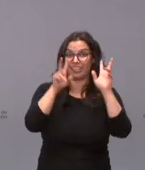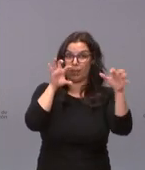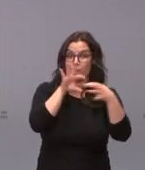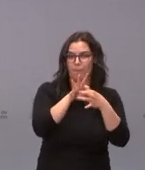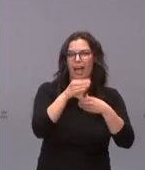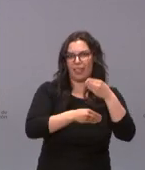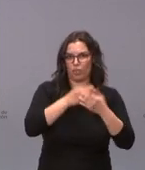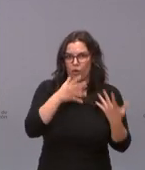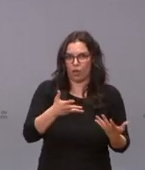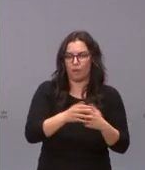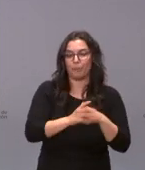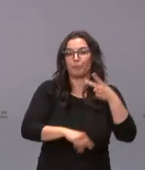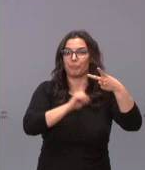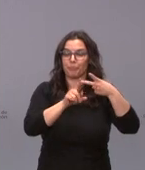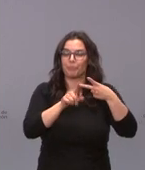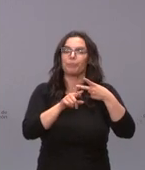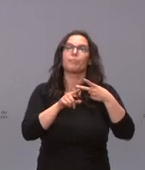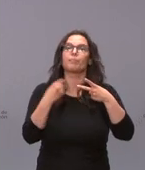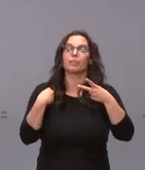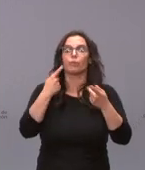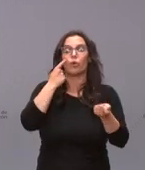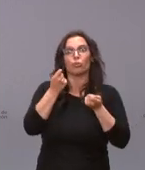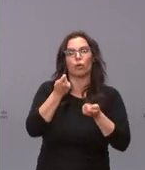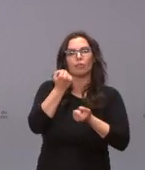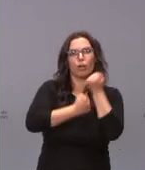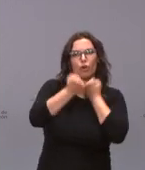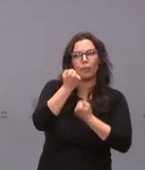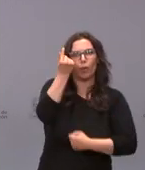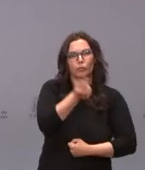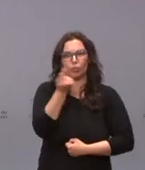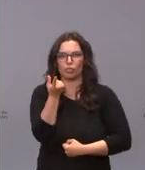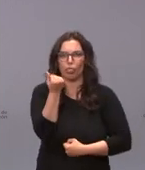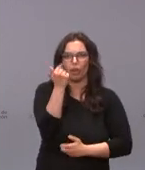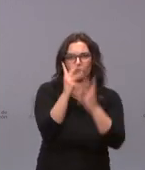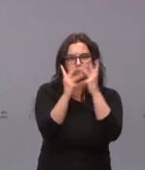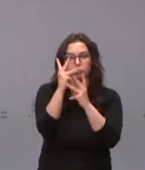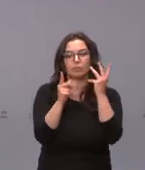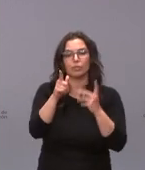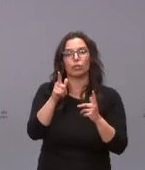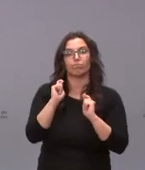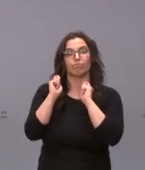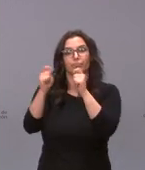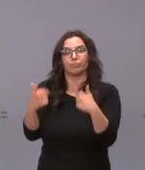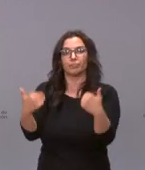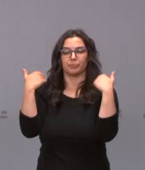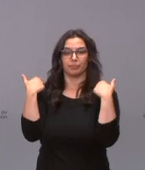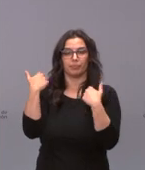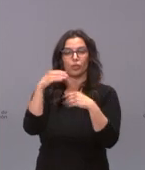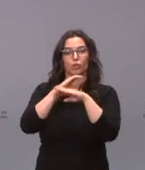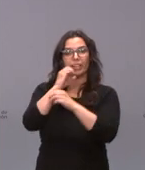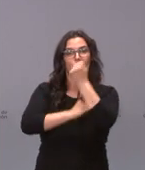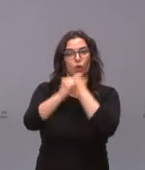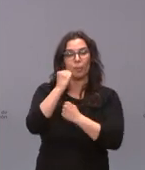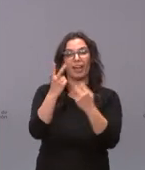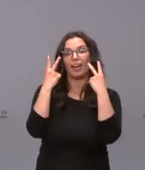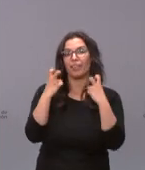En segundo lugar, la parte referida al control económico presupuestario y contable, que se atribuye principalmente a la Consejería de Economía y Hacienda a